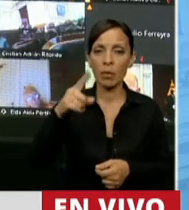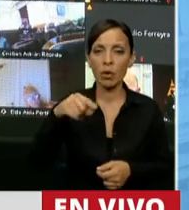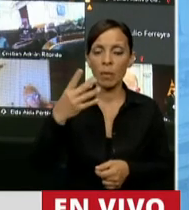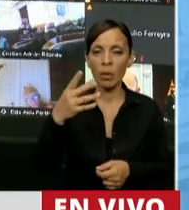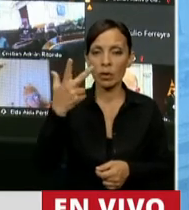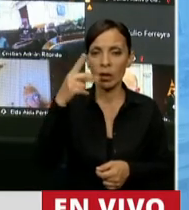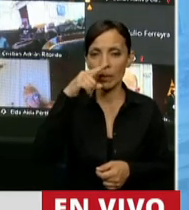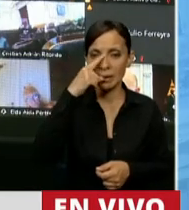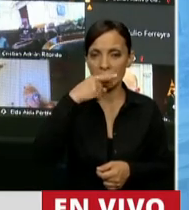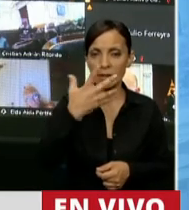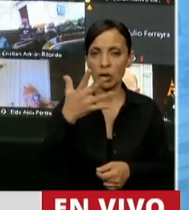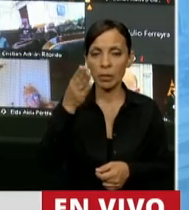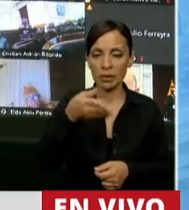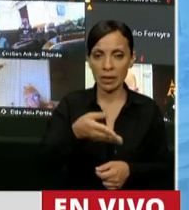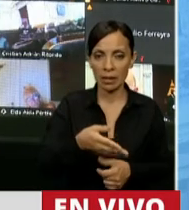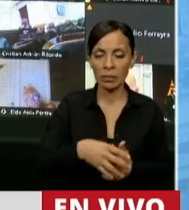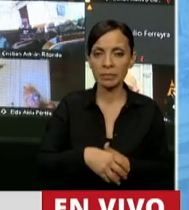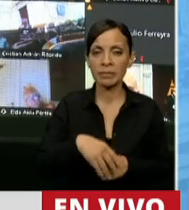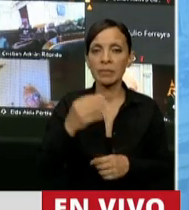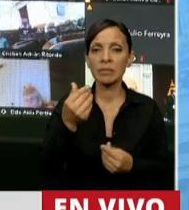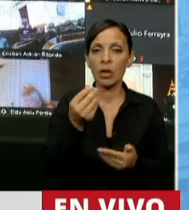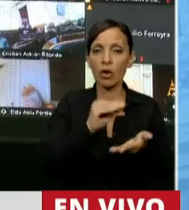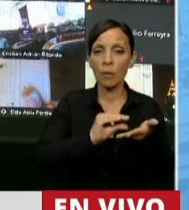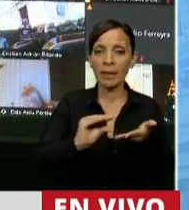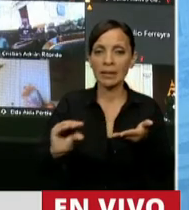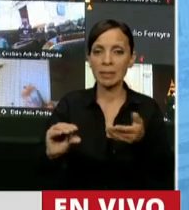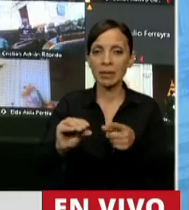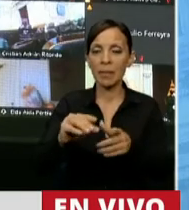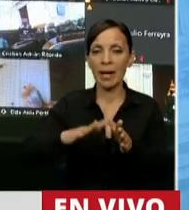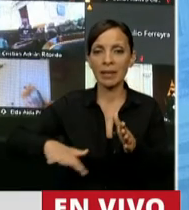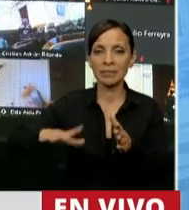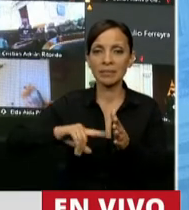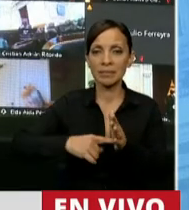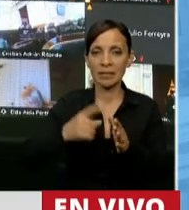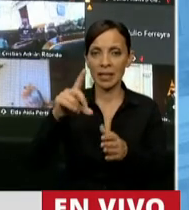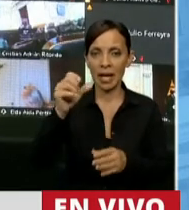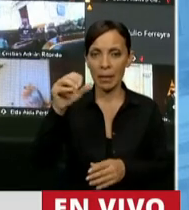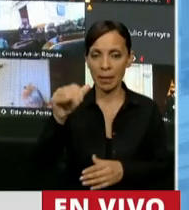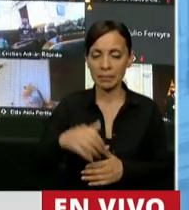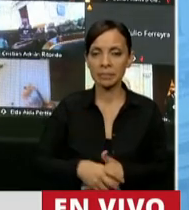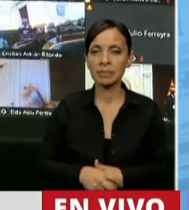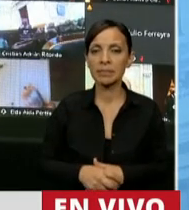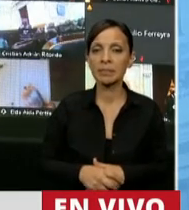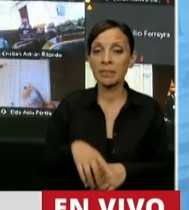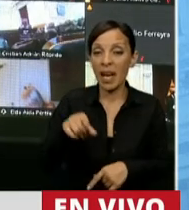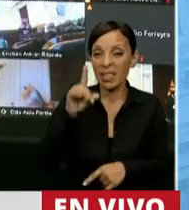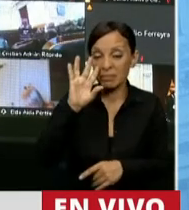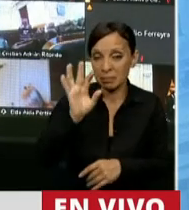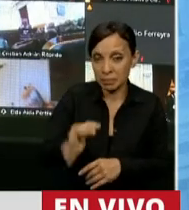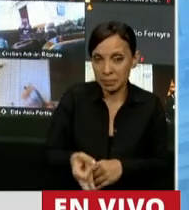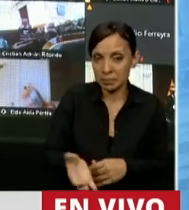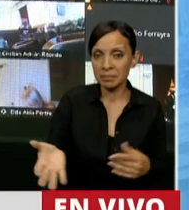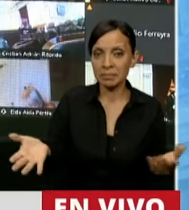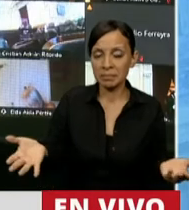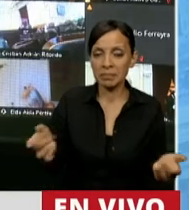,75% la coparticipación que le corresponde a la Ciudad Autónoma de Buenos Aires, que quedó en evidencia totalmente